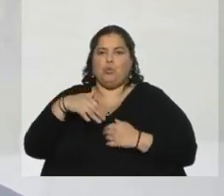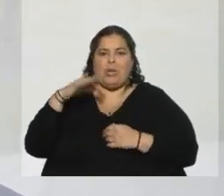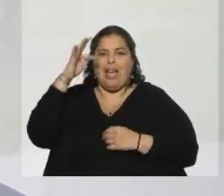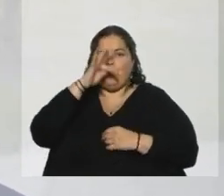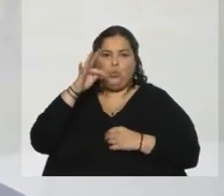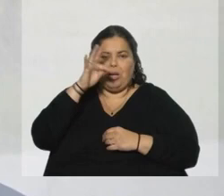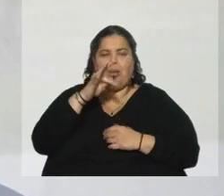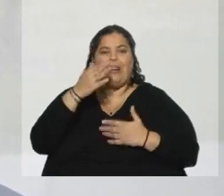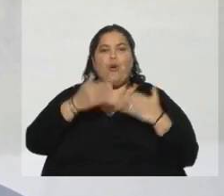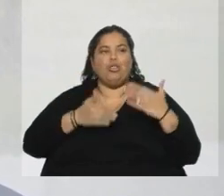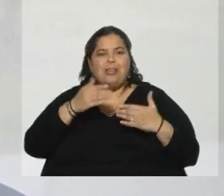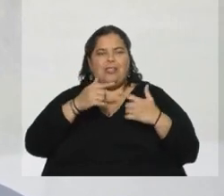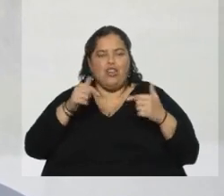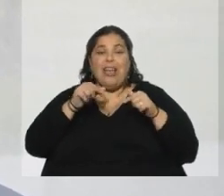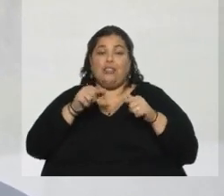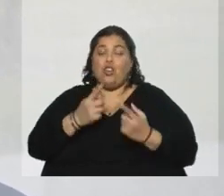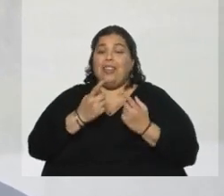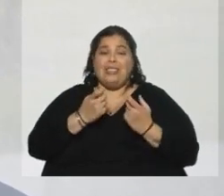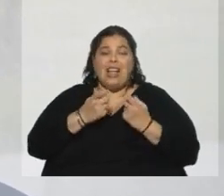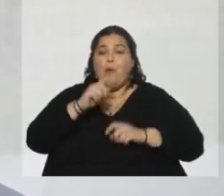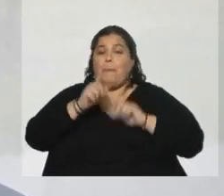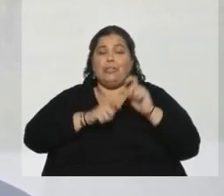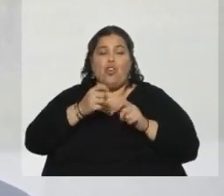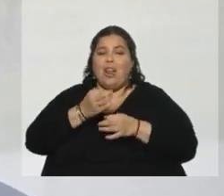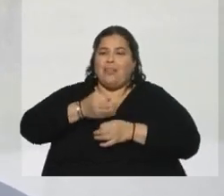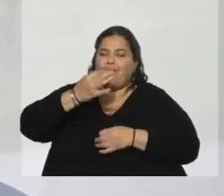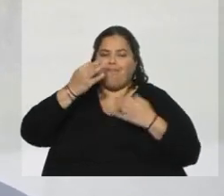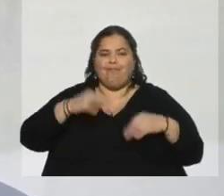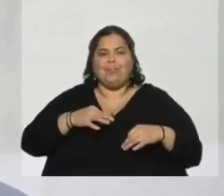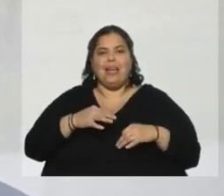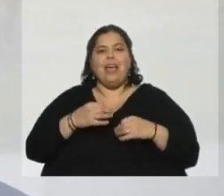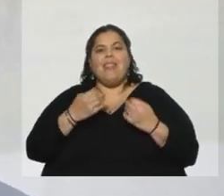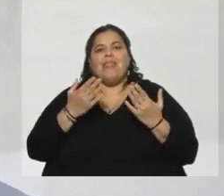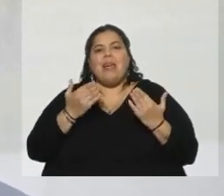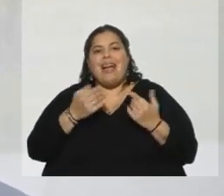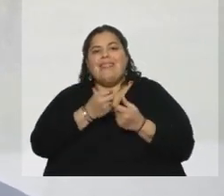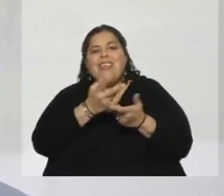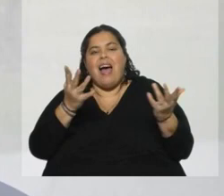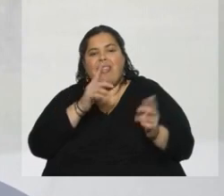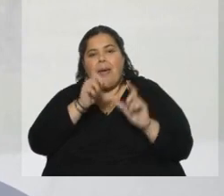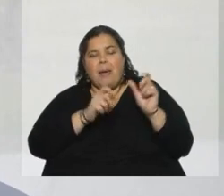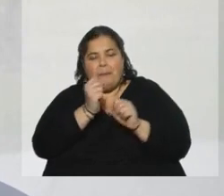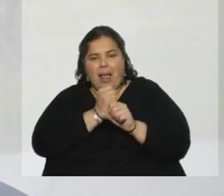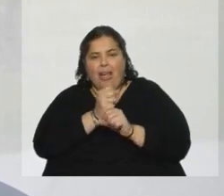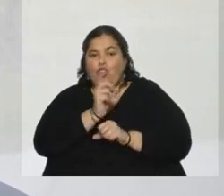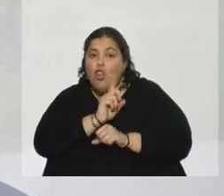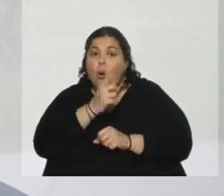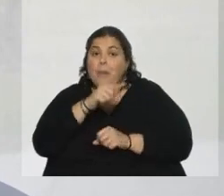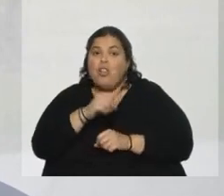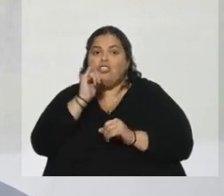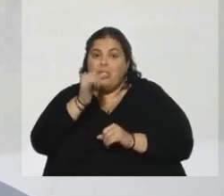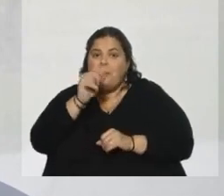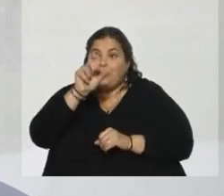robotización de por medio. Eso hace que, en general, no sean grandes demandantes de cantidad de empleo, pero sí de un empleo muy